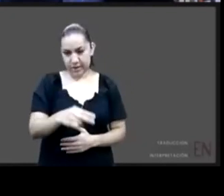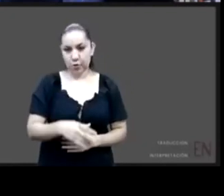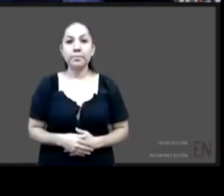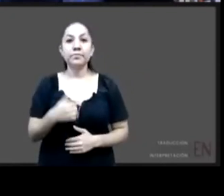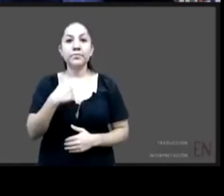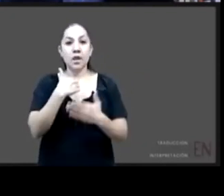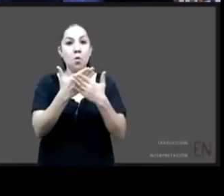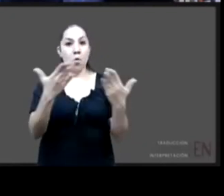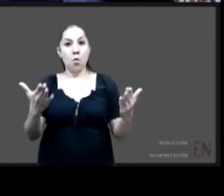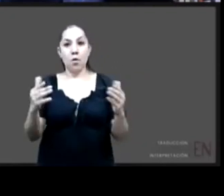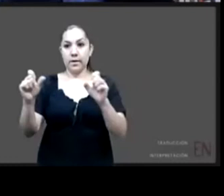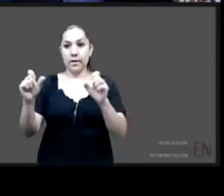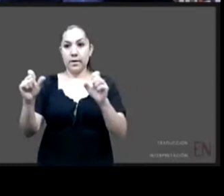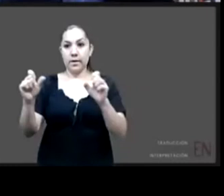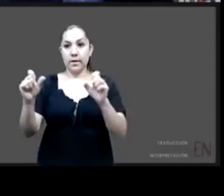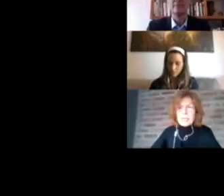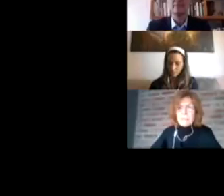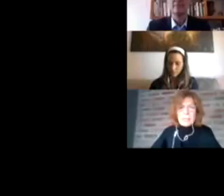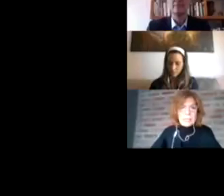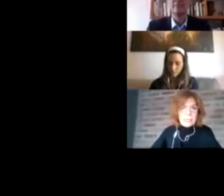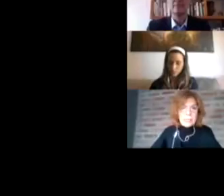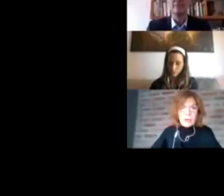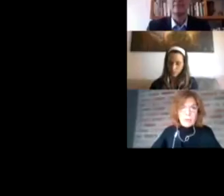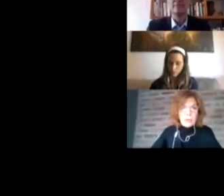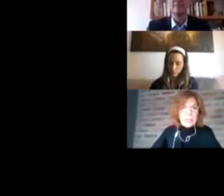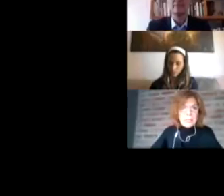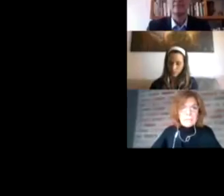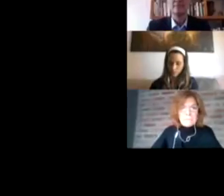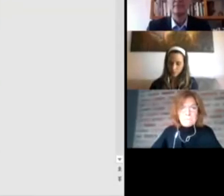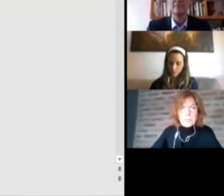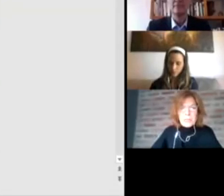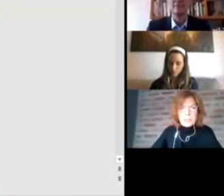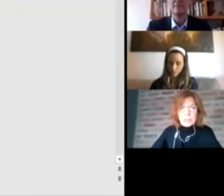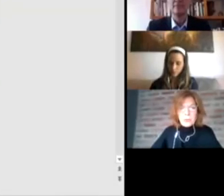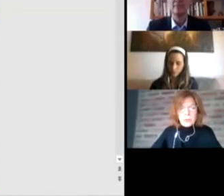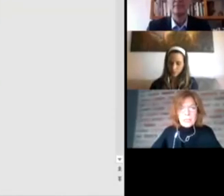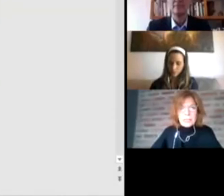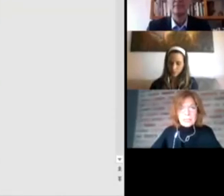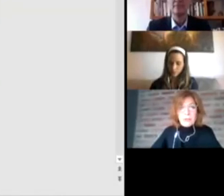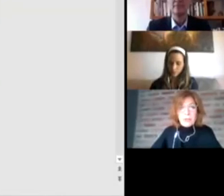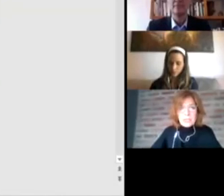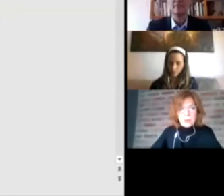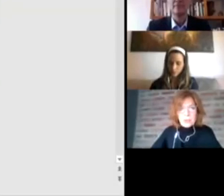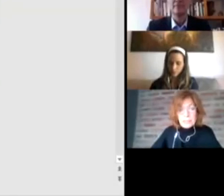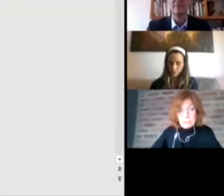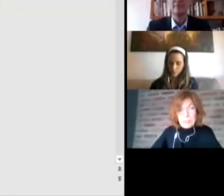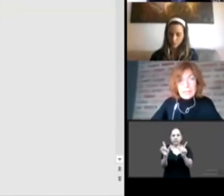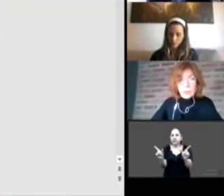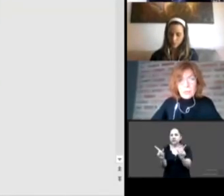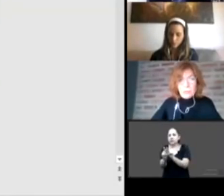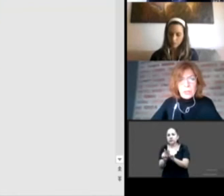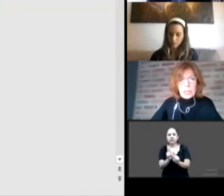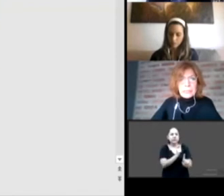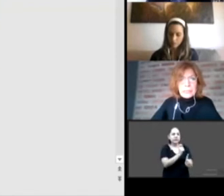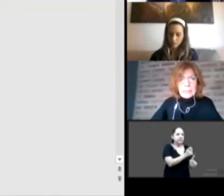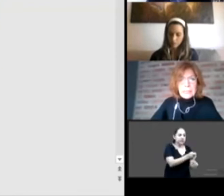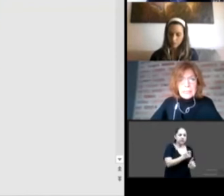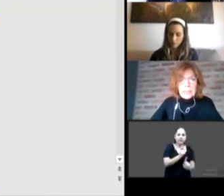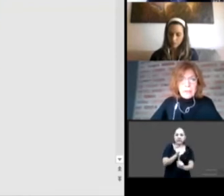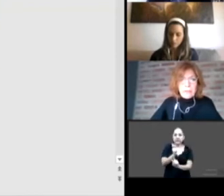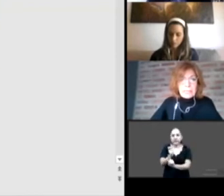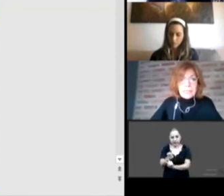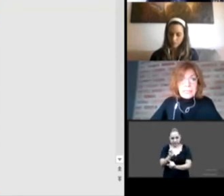presentar muy sintéticamente, como dije, estas definiciones, esperando que puedan